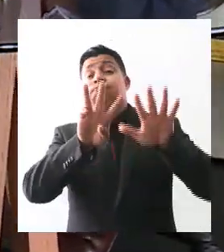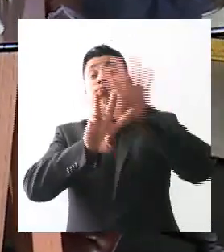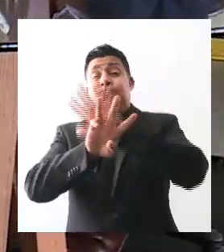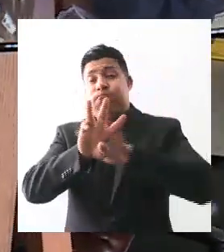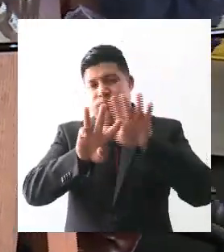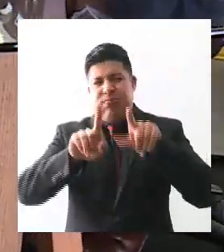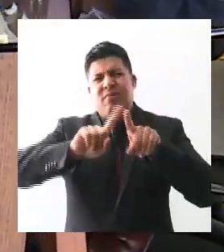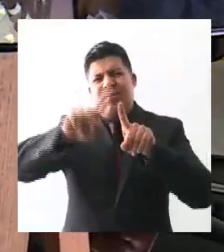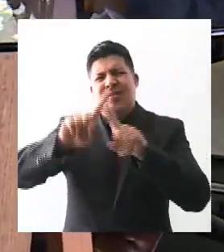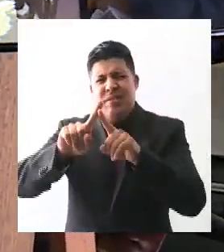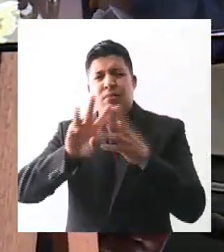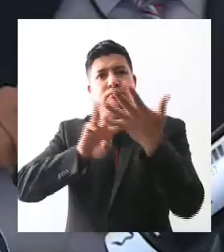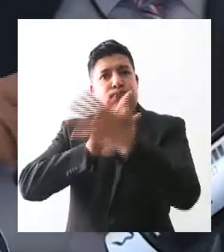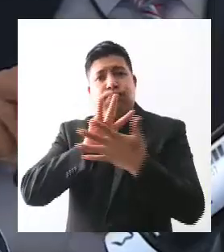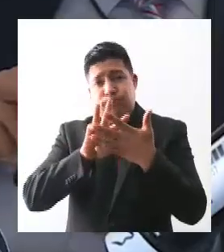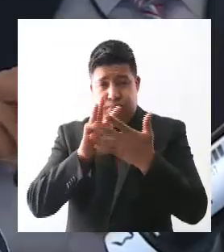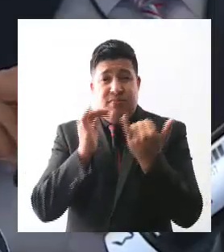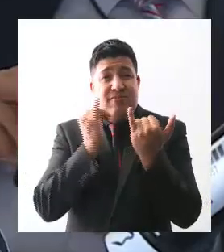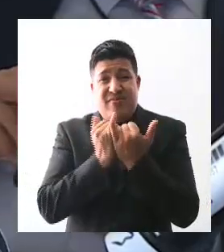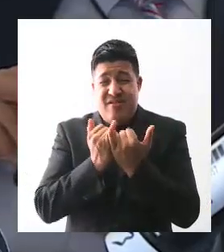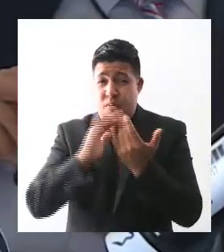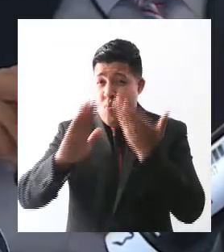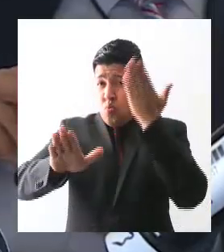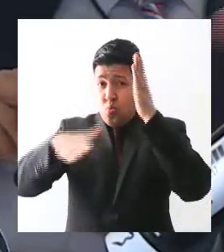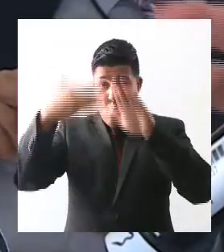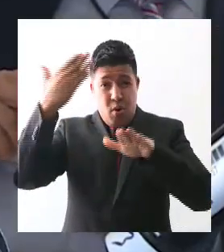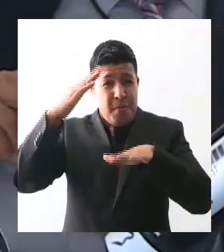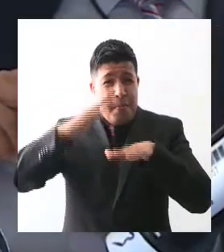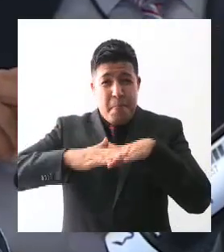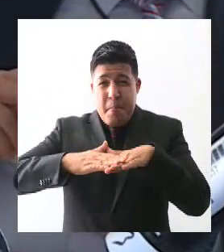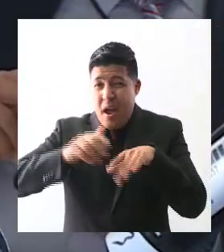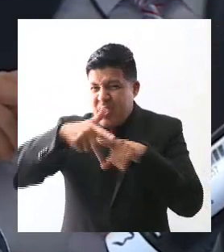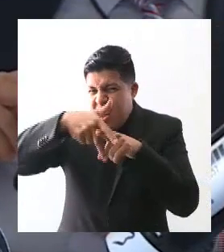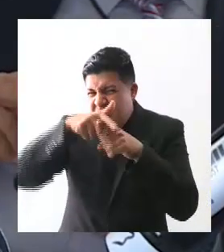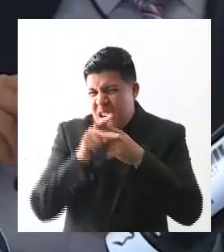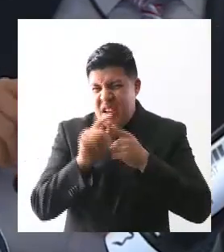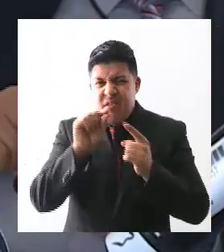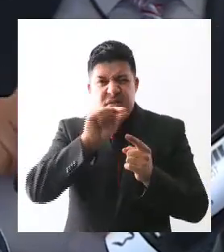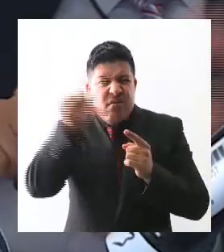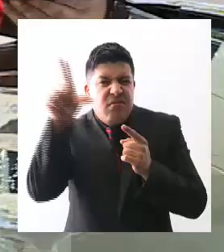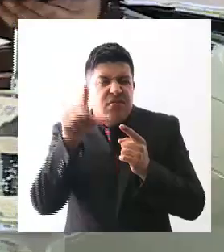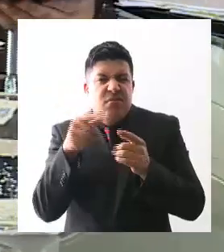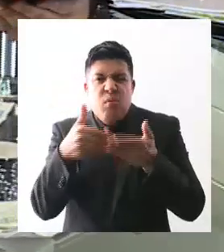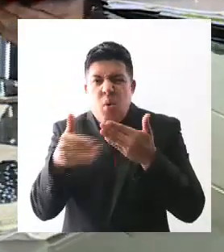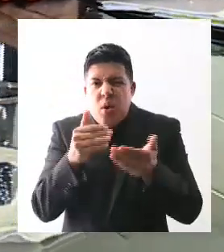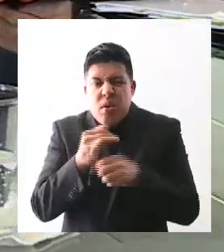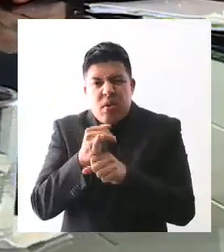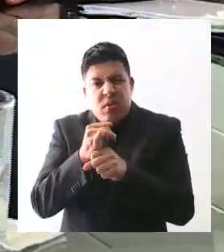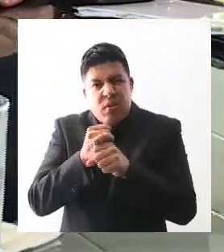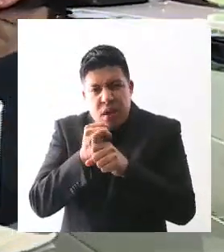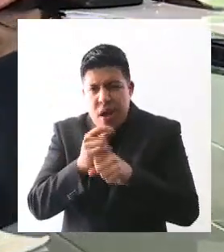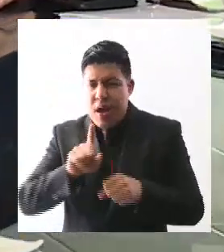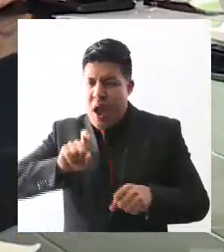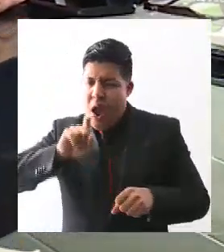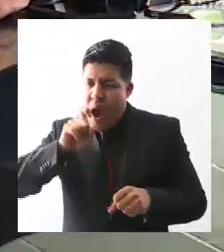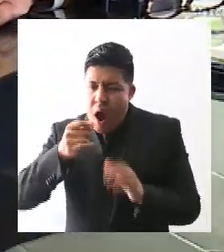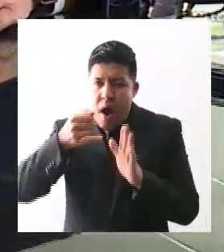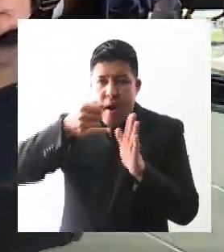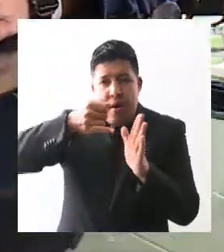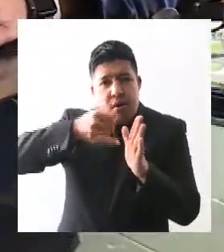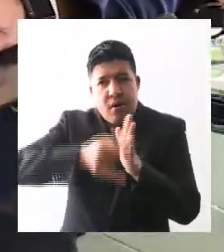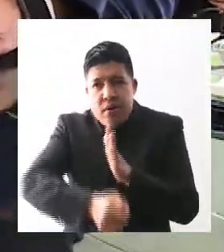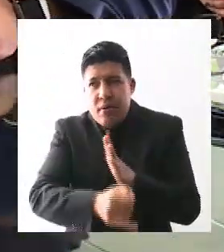con las herramientas más modernas que existen que en el mundo para revisar caudales, todas las condiciones hídricas, las condiciones